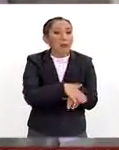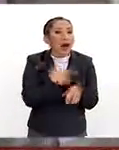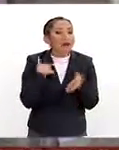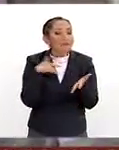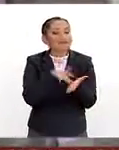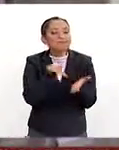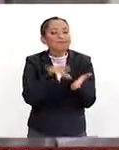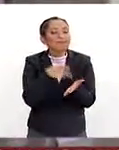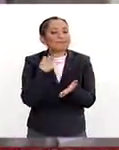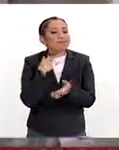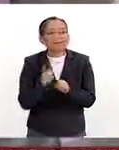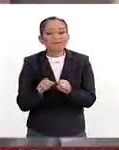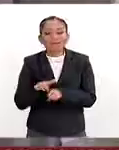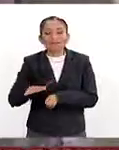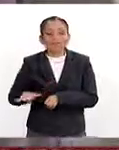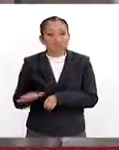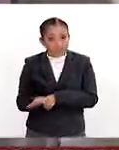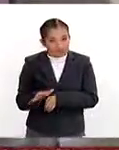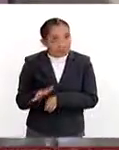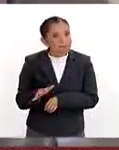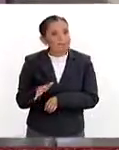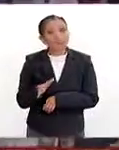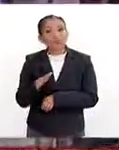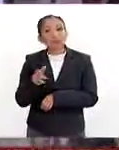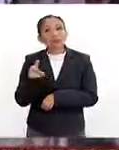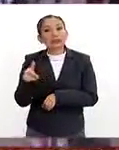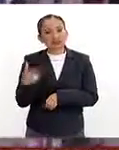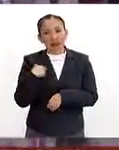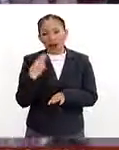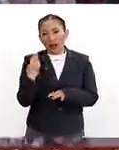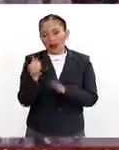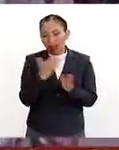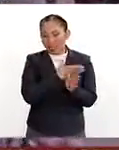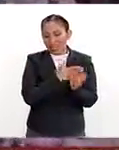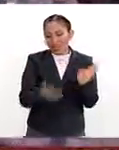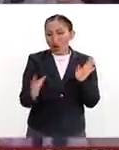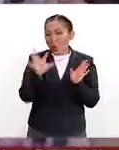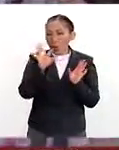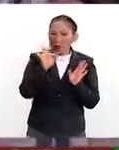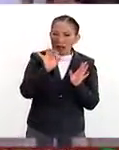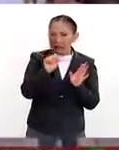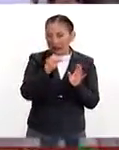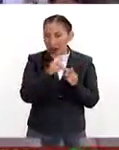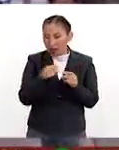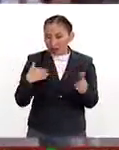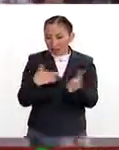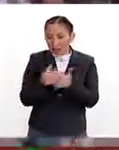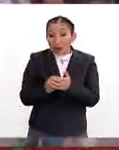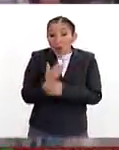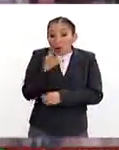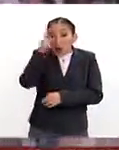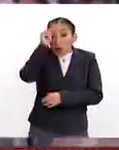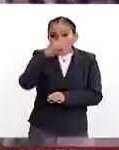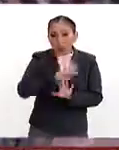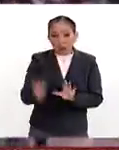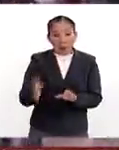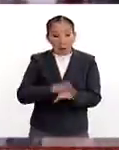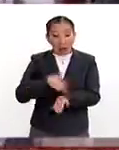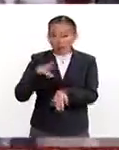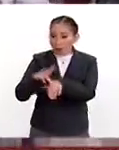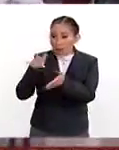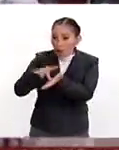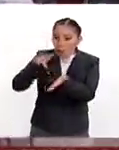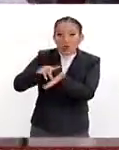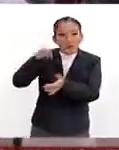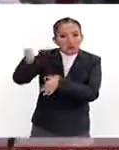apoyo político y social. De hecho, en estos últimos 40, 60 días, este nuevo acuerdo ha ganado mucho apoyo.